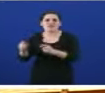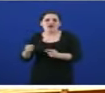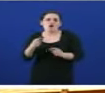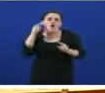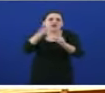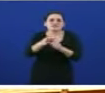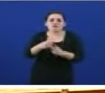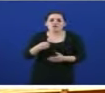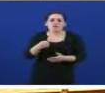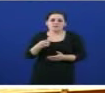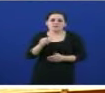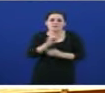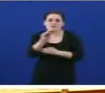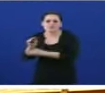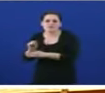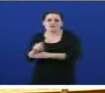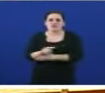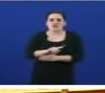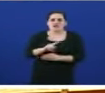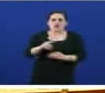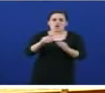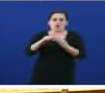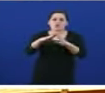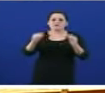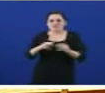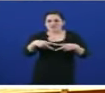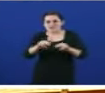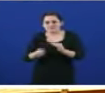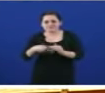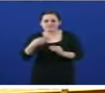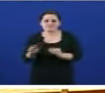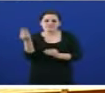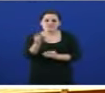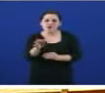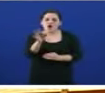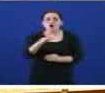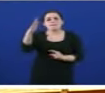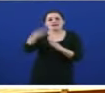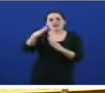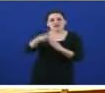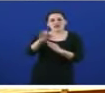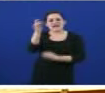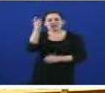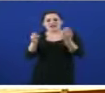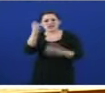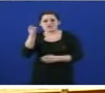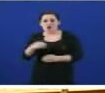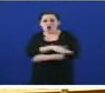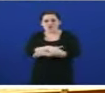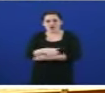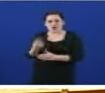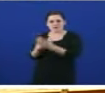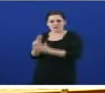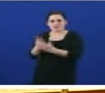eliminar as convocatorias de bolsas de posgrau, pagar tarde os bolseiros predouturais ou paralizar as iniciativas adoptadas polo goberno anterior